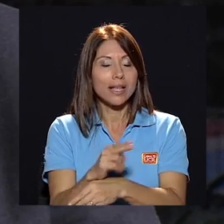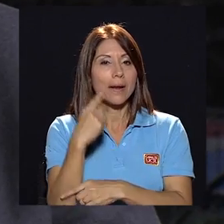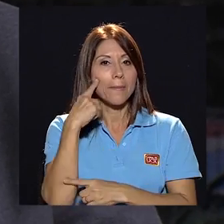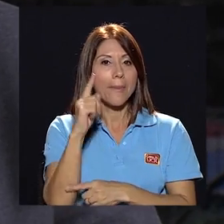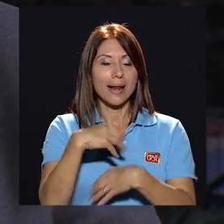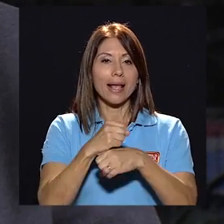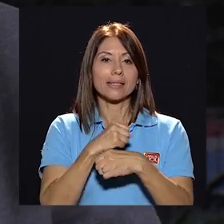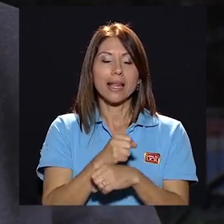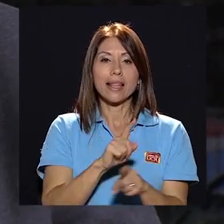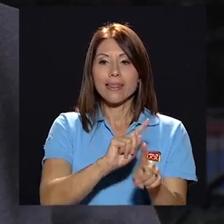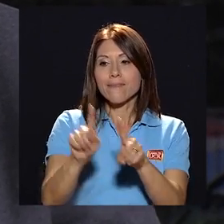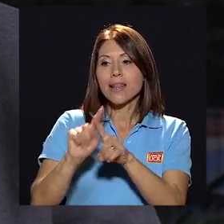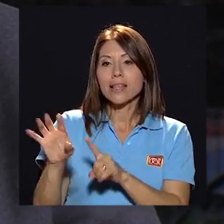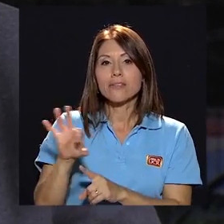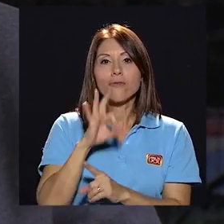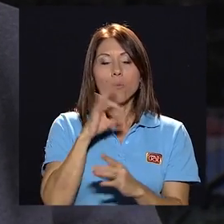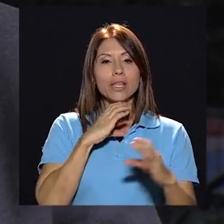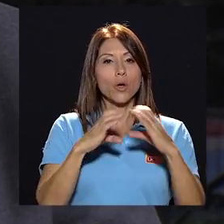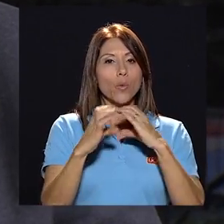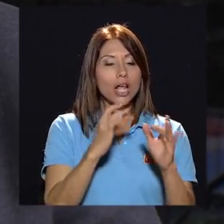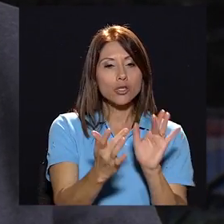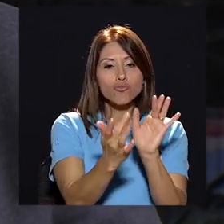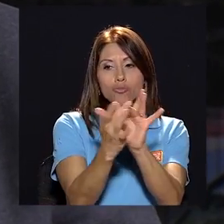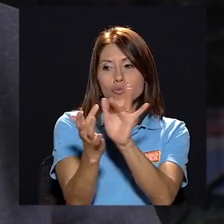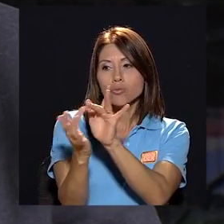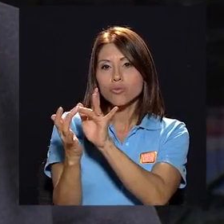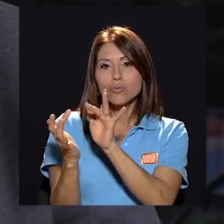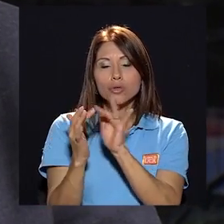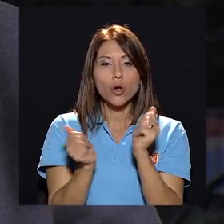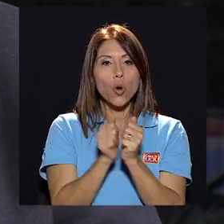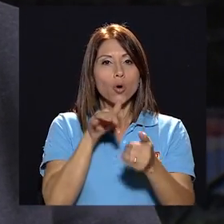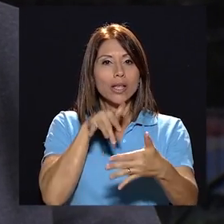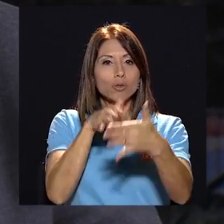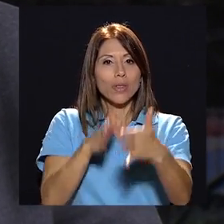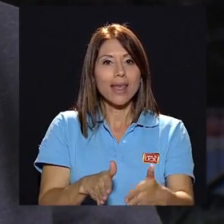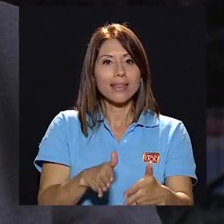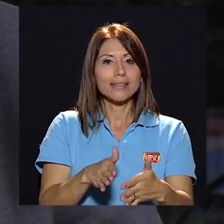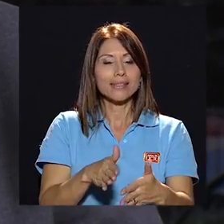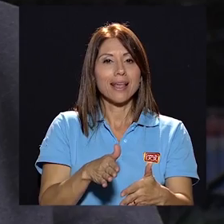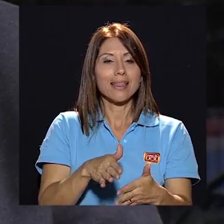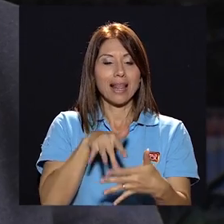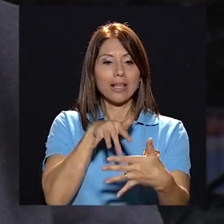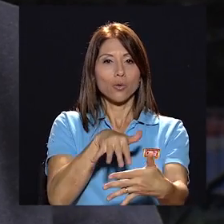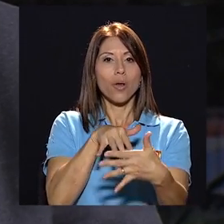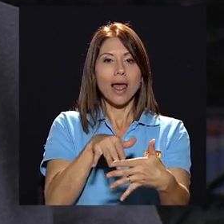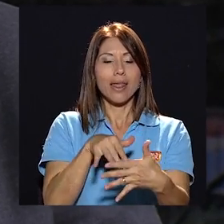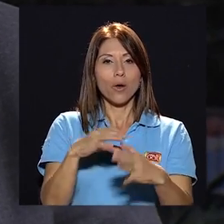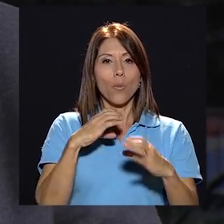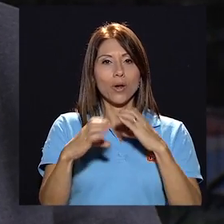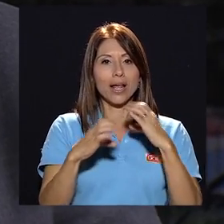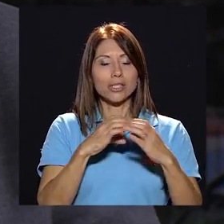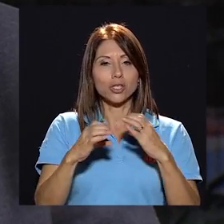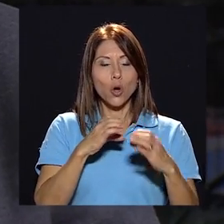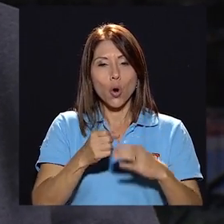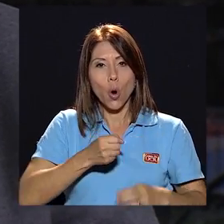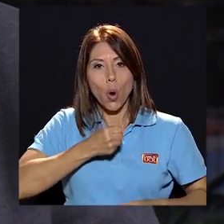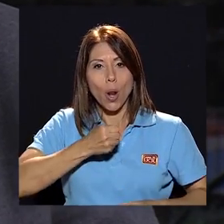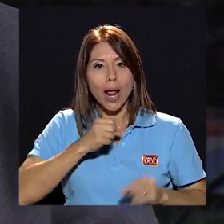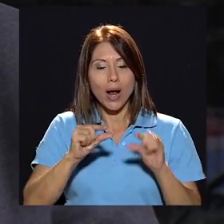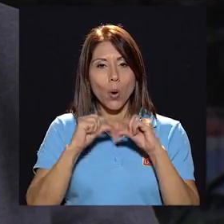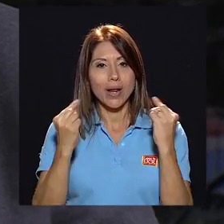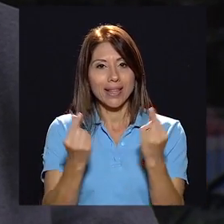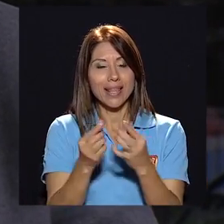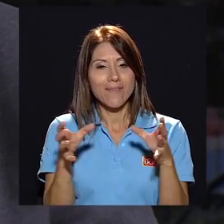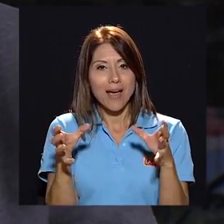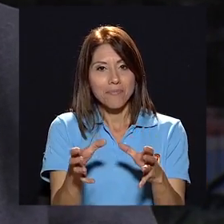utilizar para crear canales de comunicación con estudiantes de la Escuela de Comunicación Colectiva y así tener un